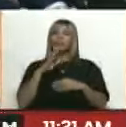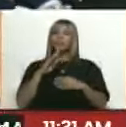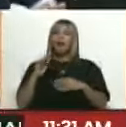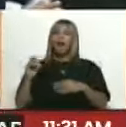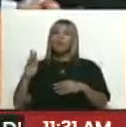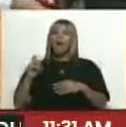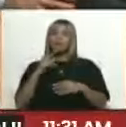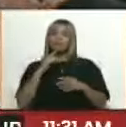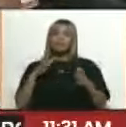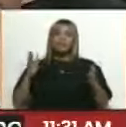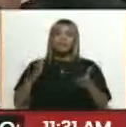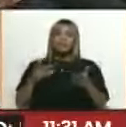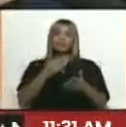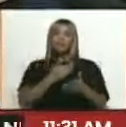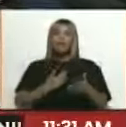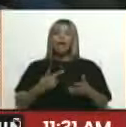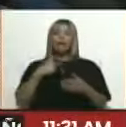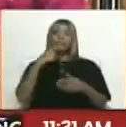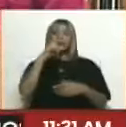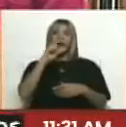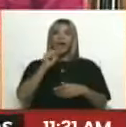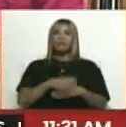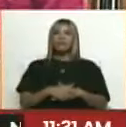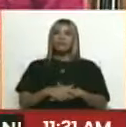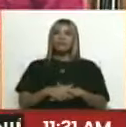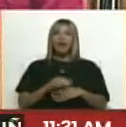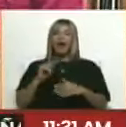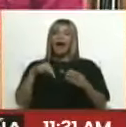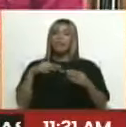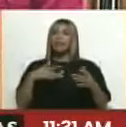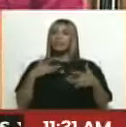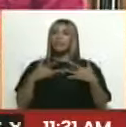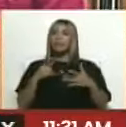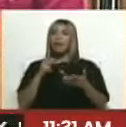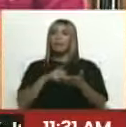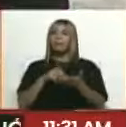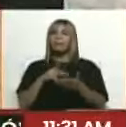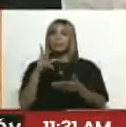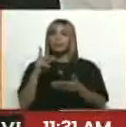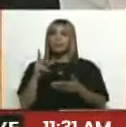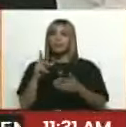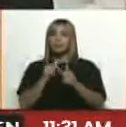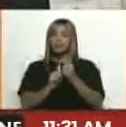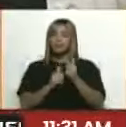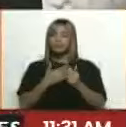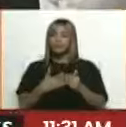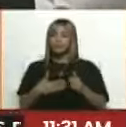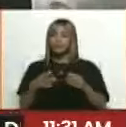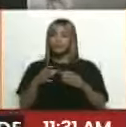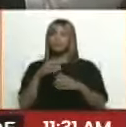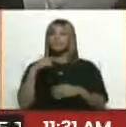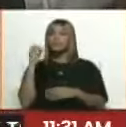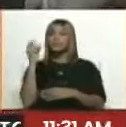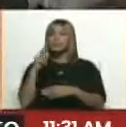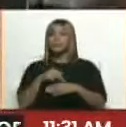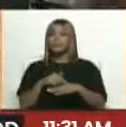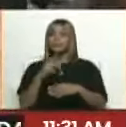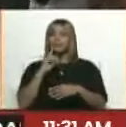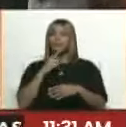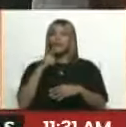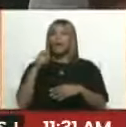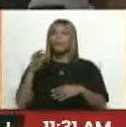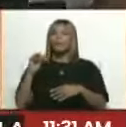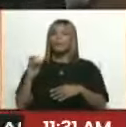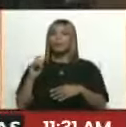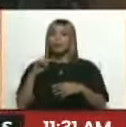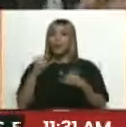impulsados por el presidente Nicolás Maduro. En esta actividad participa la segunda vicepresidenta del Parlamento venezolano, América Pérez, que en